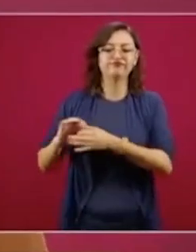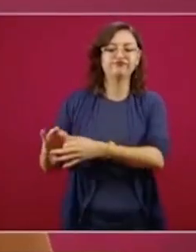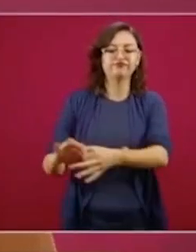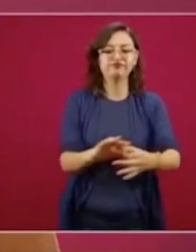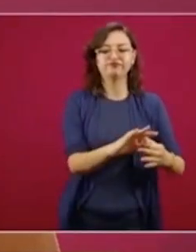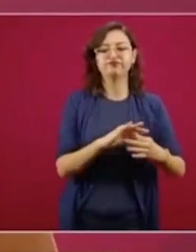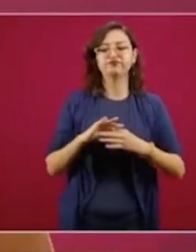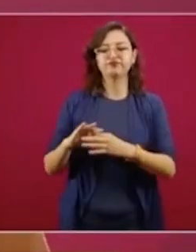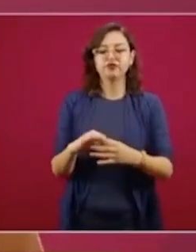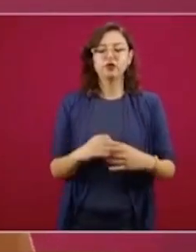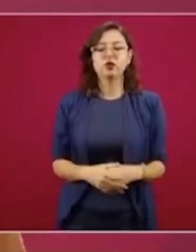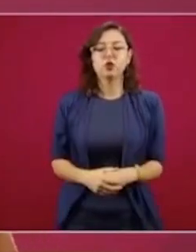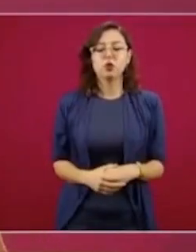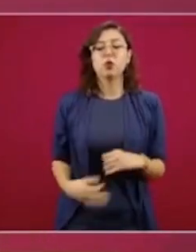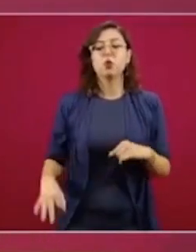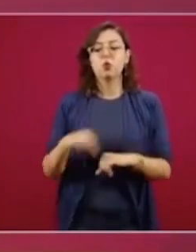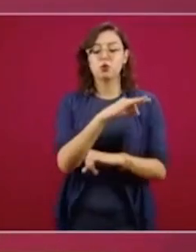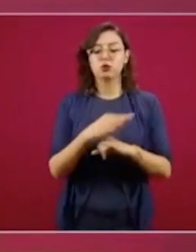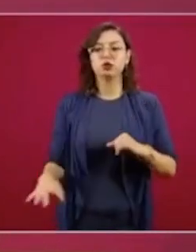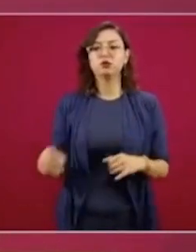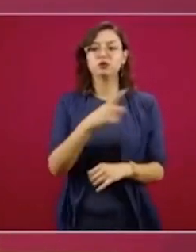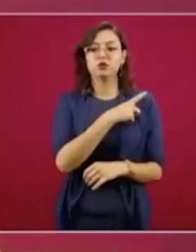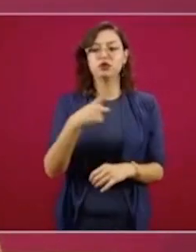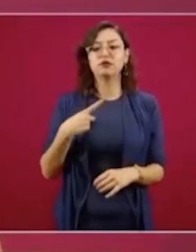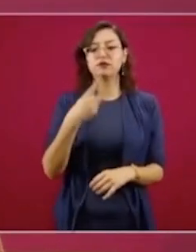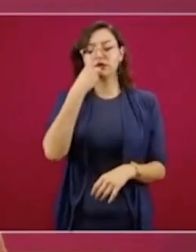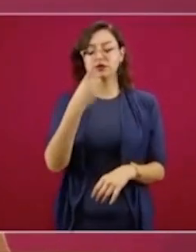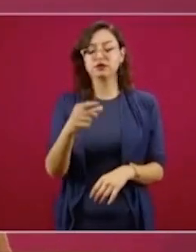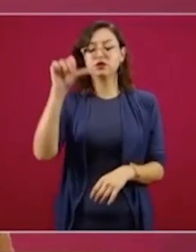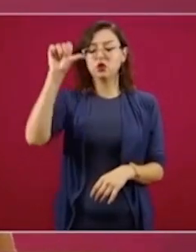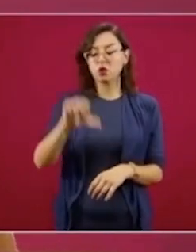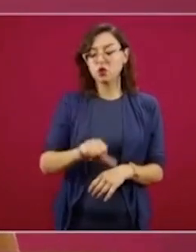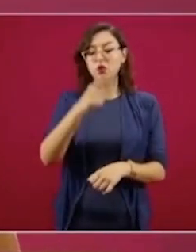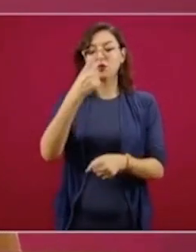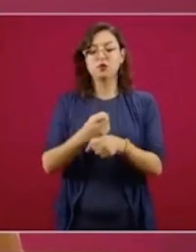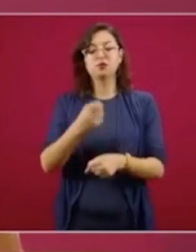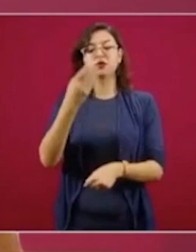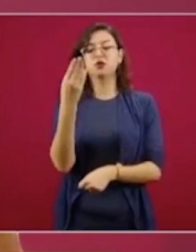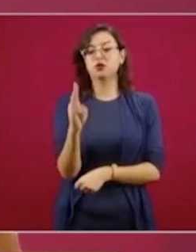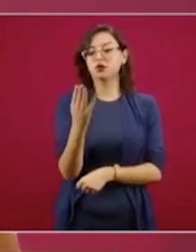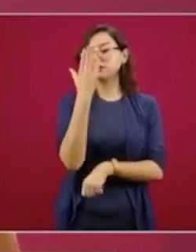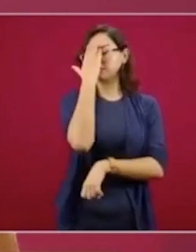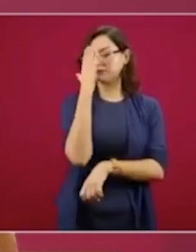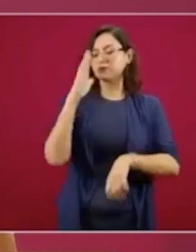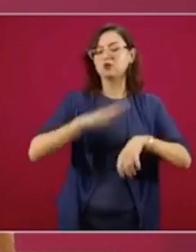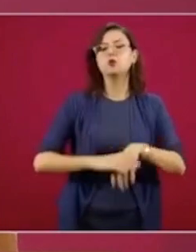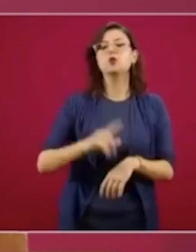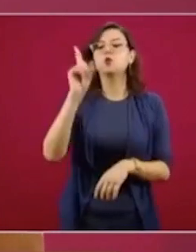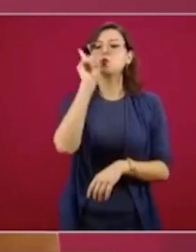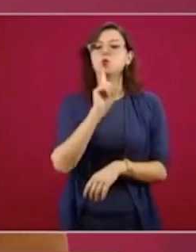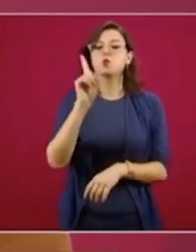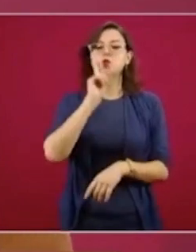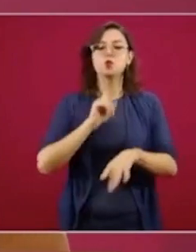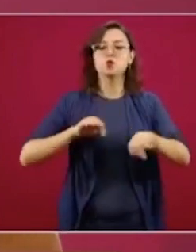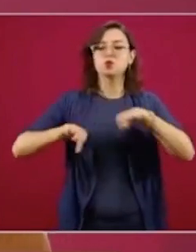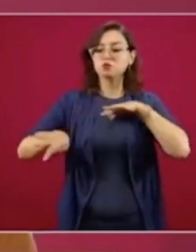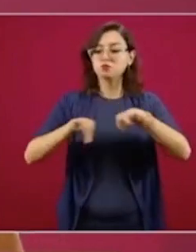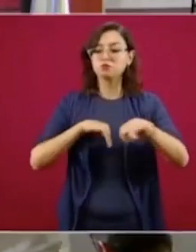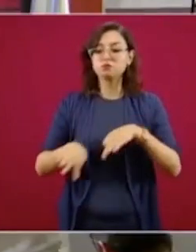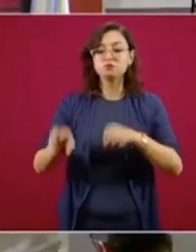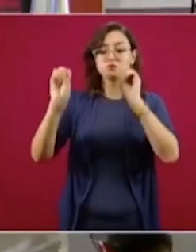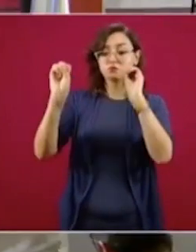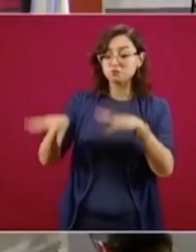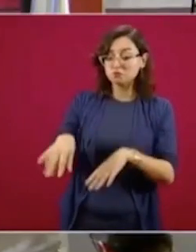Finalmente, que sirva también este primero de mayo para decirles a las mujeres trabajadoras que no están